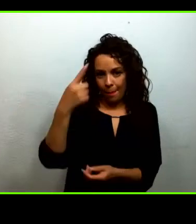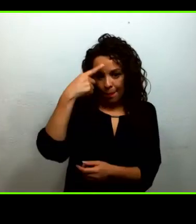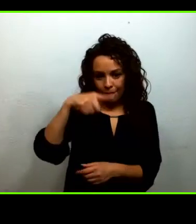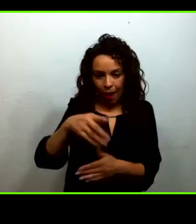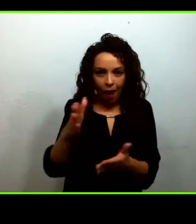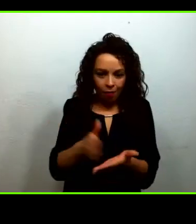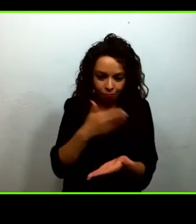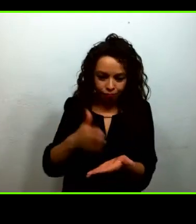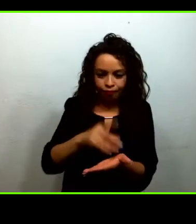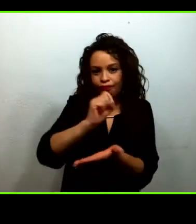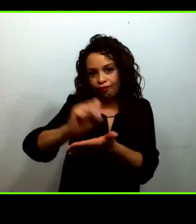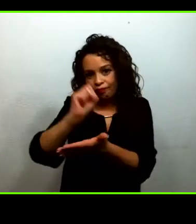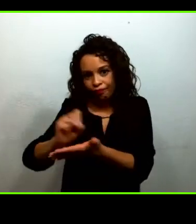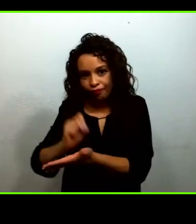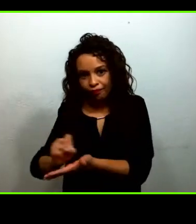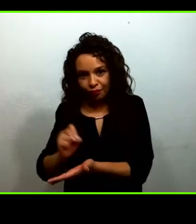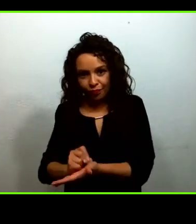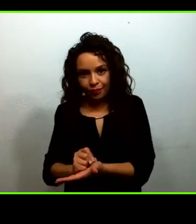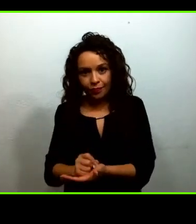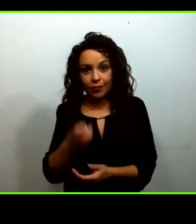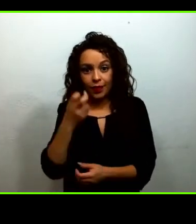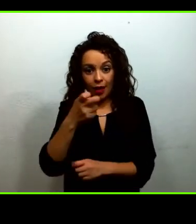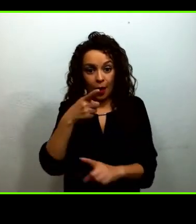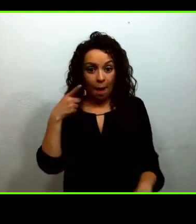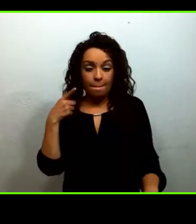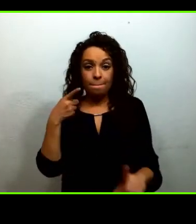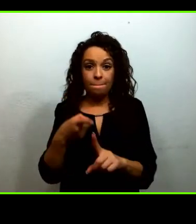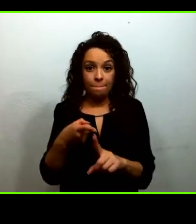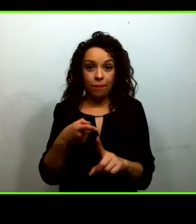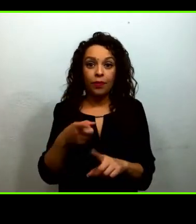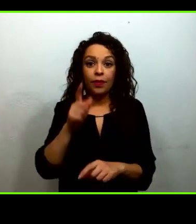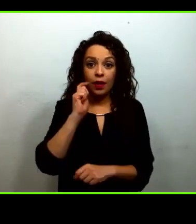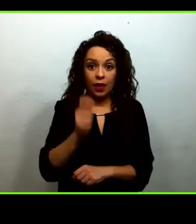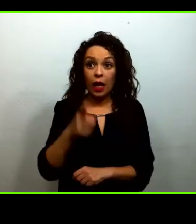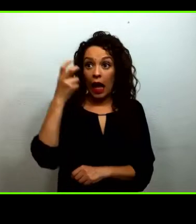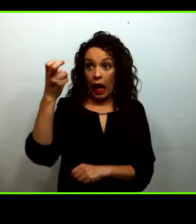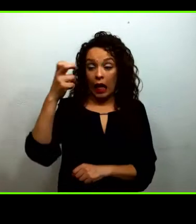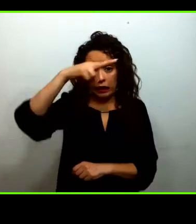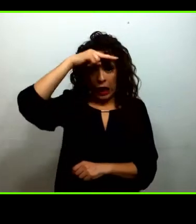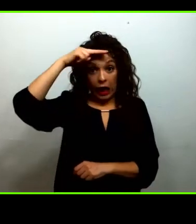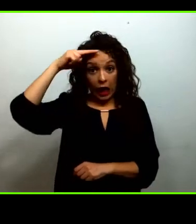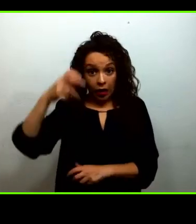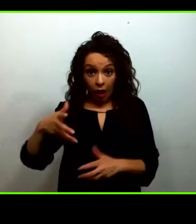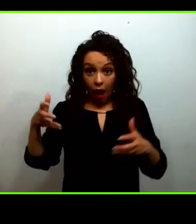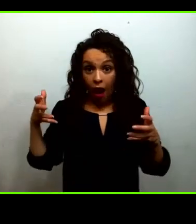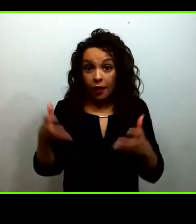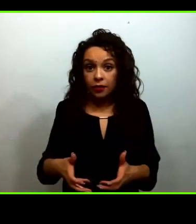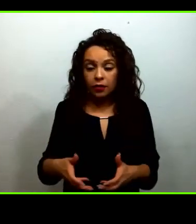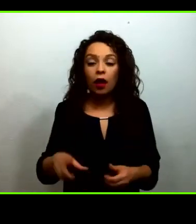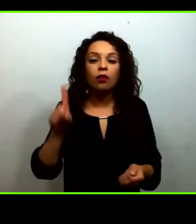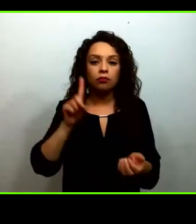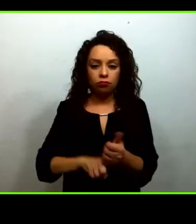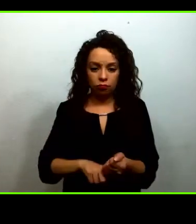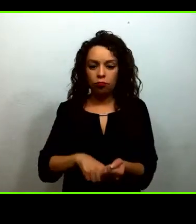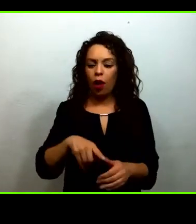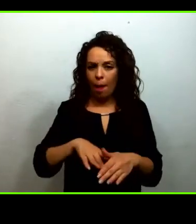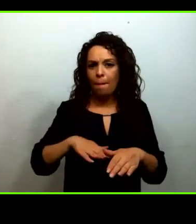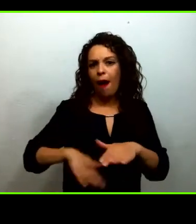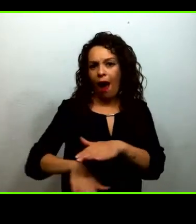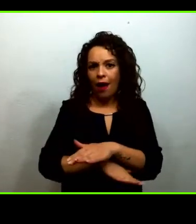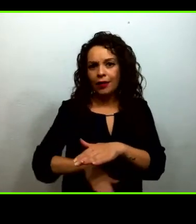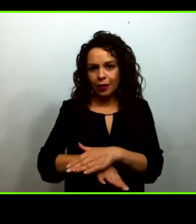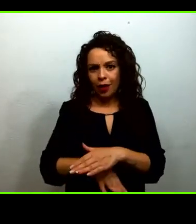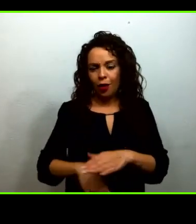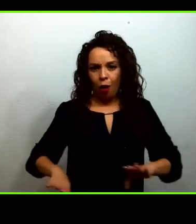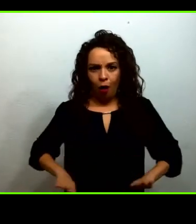enfoque de trabajo multigrado que estamos desarrollando en el estado tenían tres características básicas eran desafíos